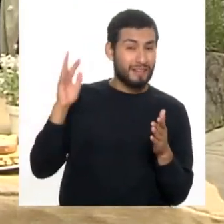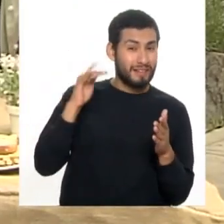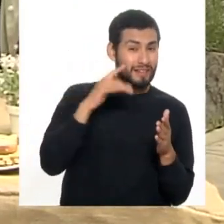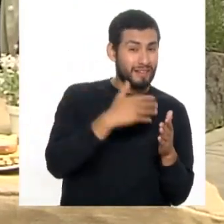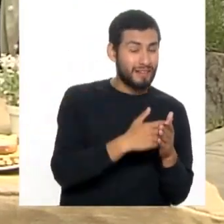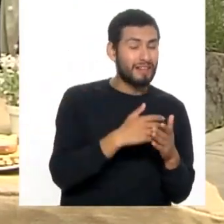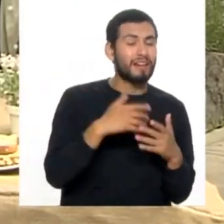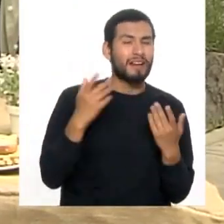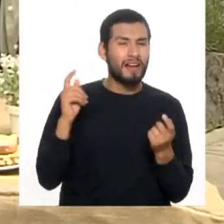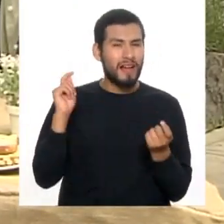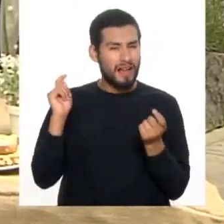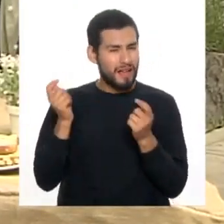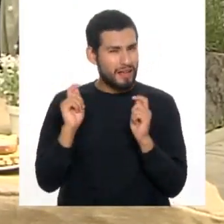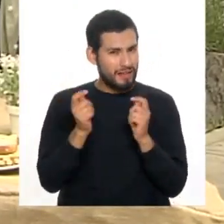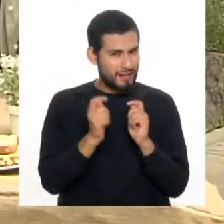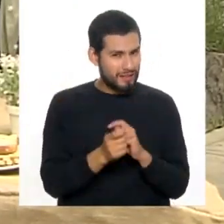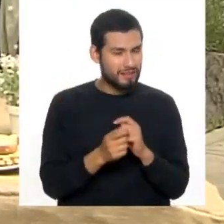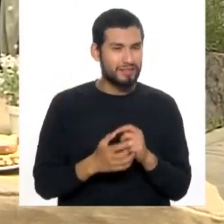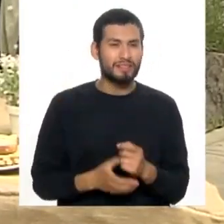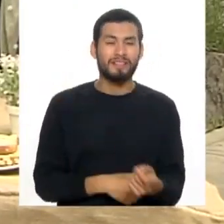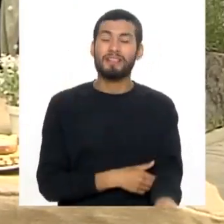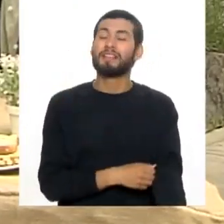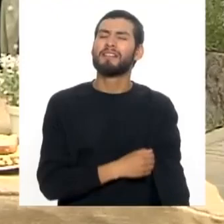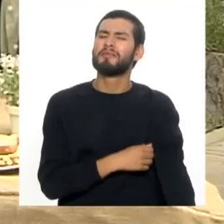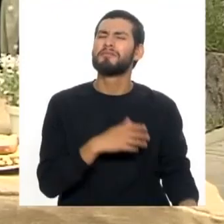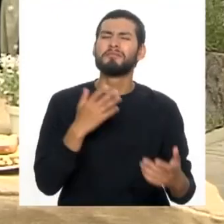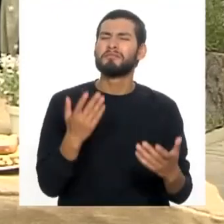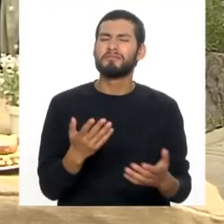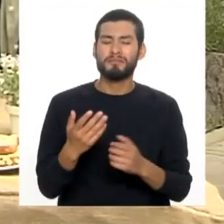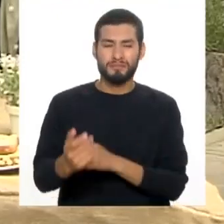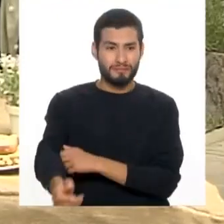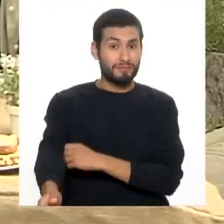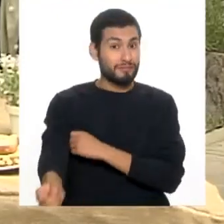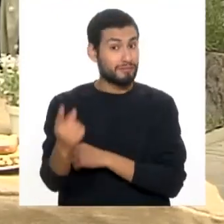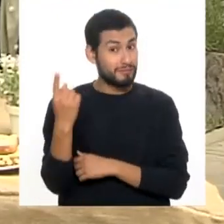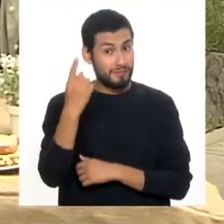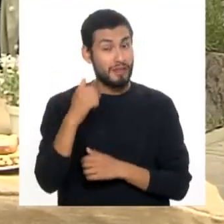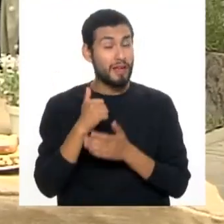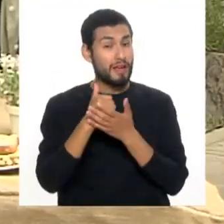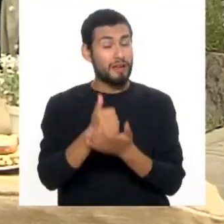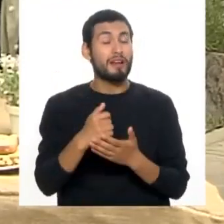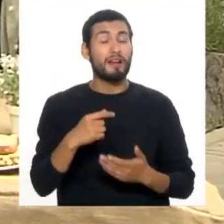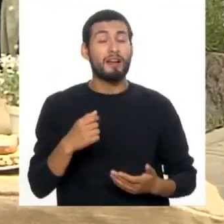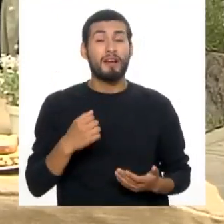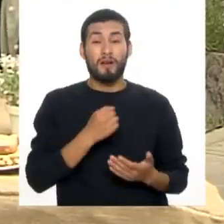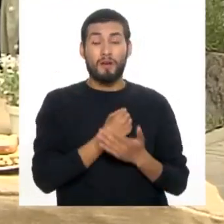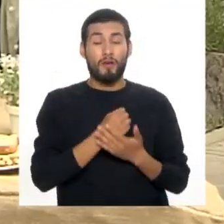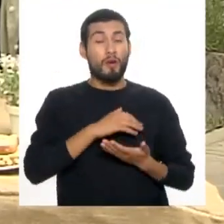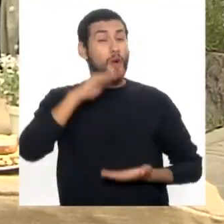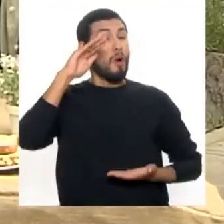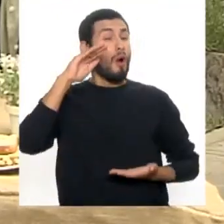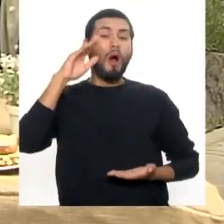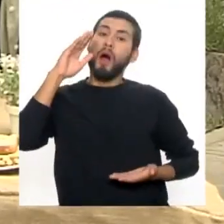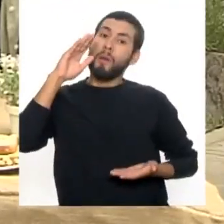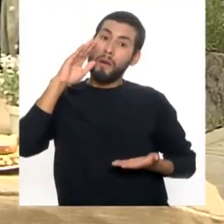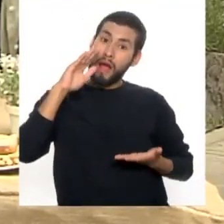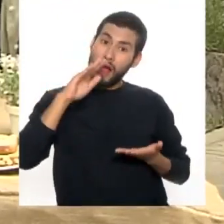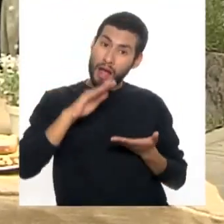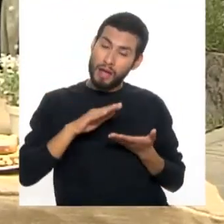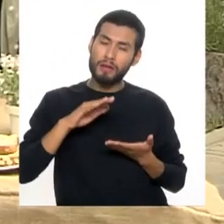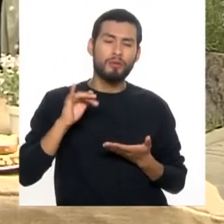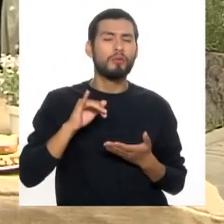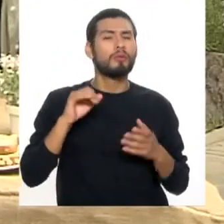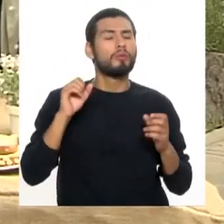habido varias modificaciones de esta dieta. ¿Y qué consta? No solamente ayudarte a parar la hipertensión arterial o bajarla, los estudios